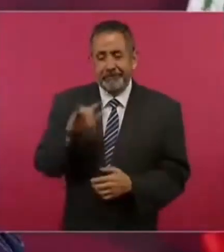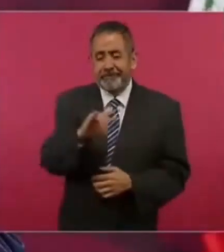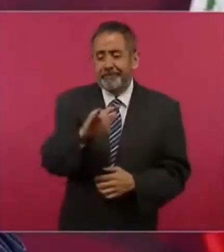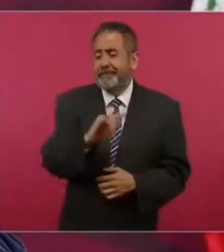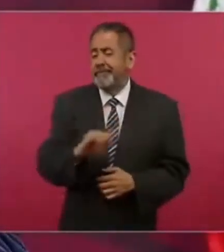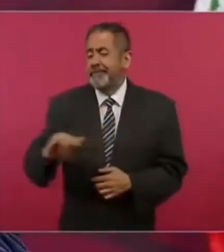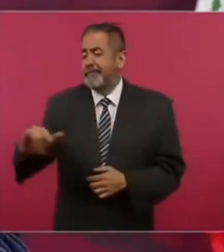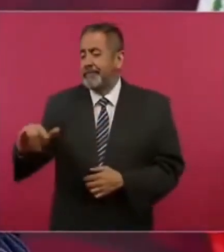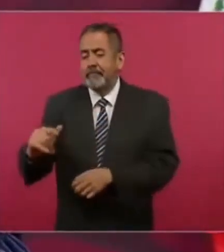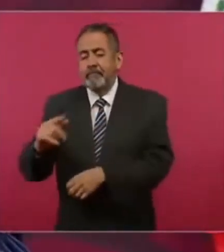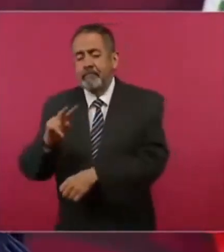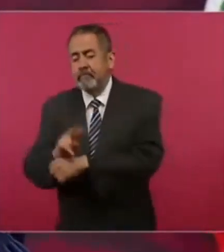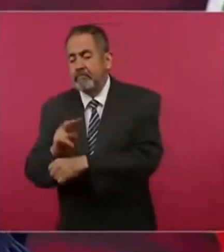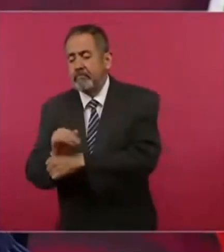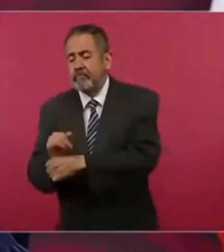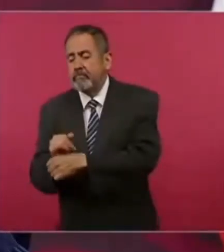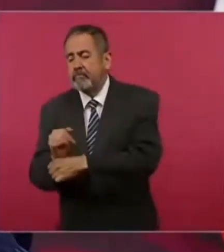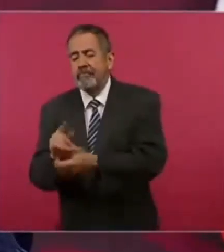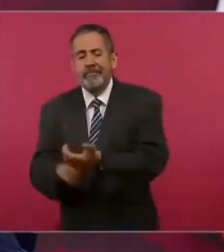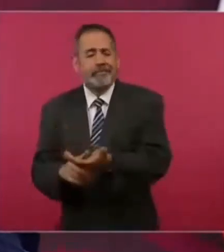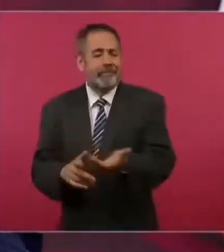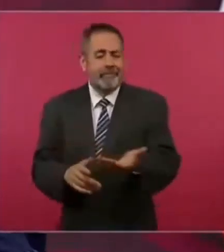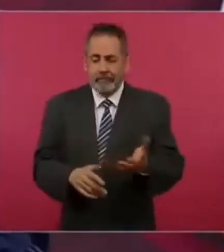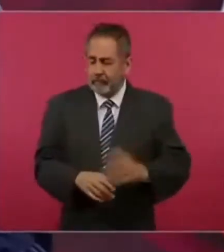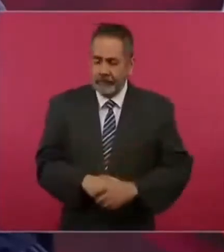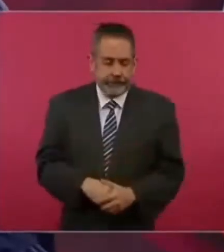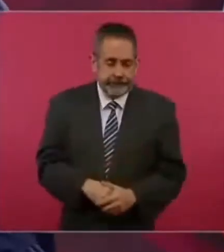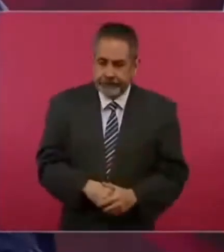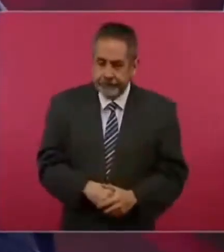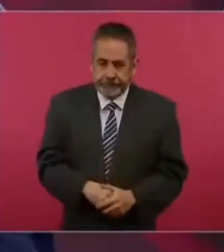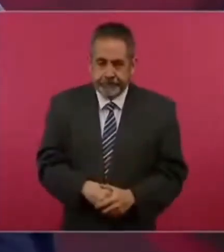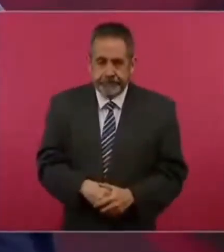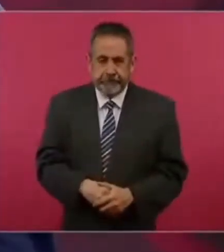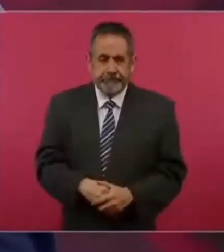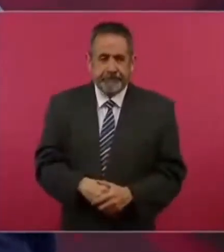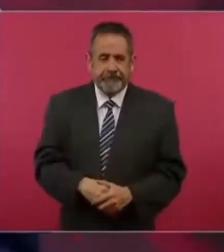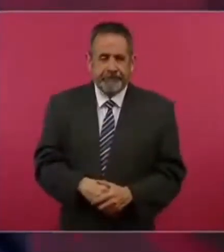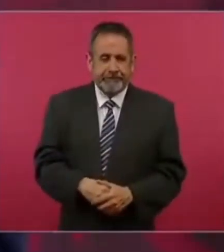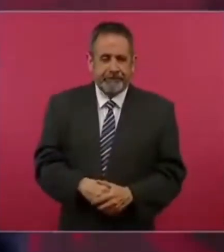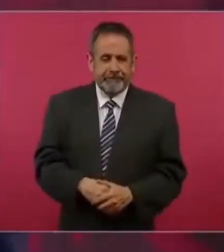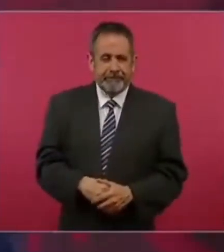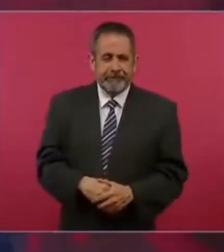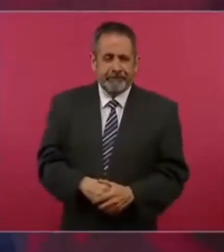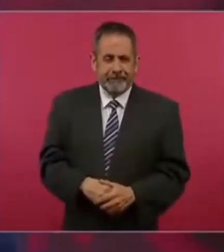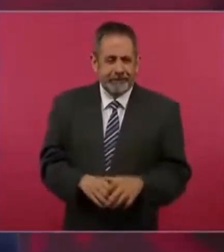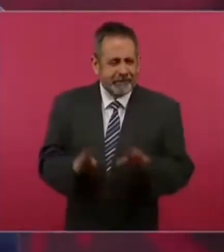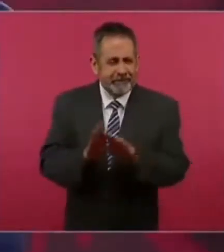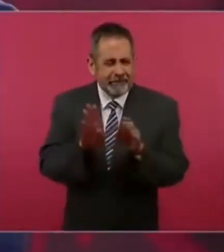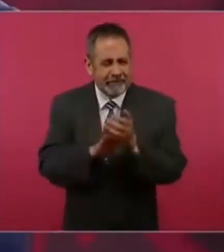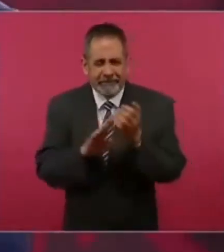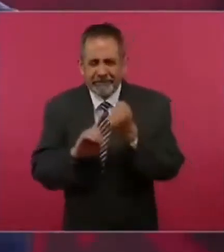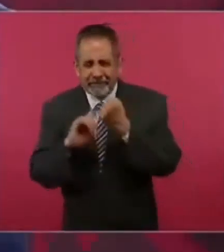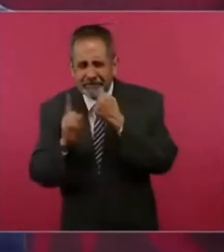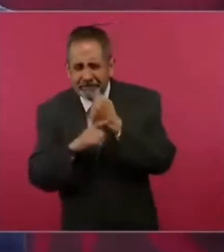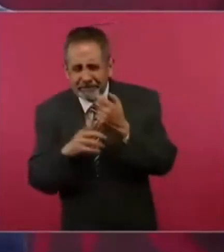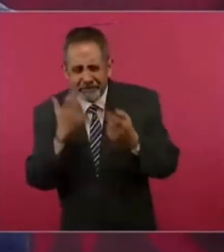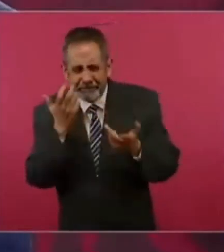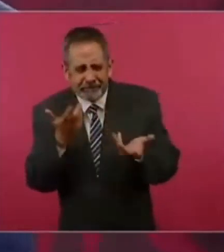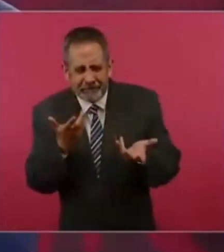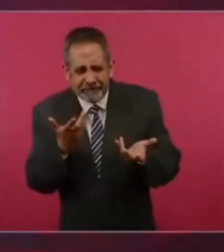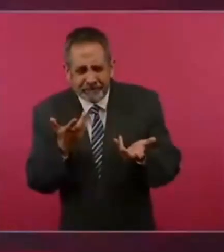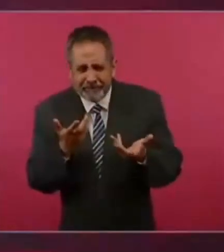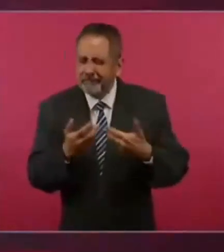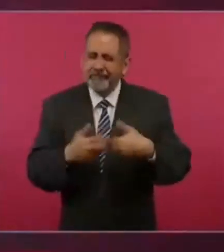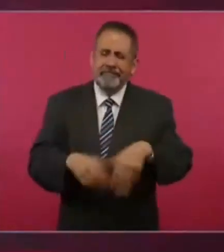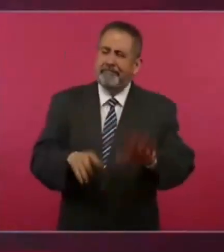diría en mi estado, hay mojo maestro, ni